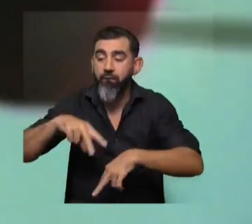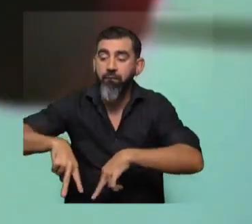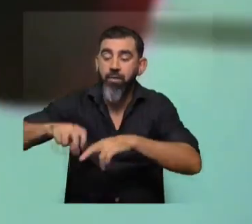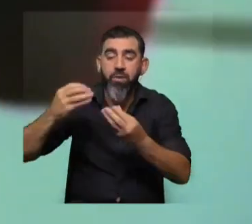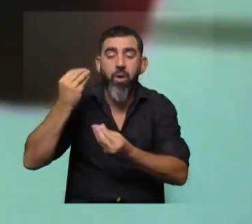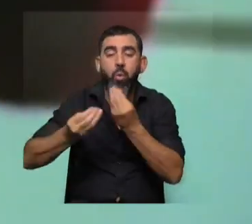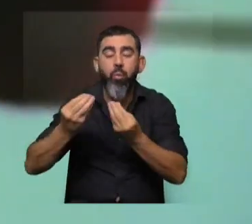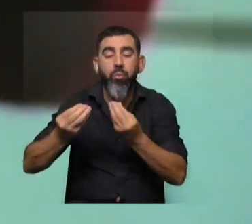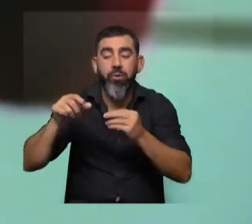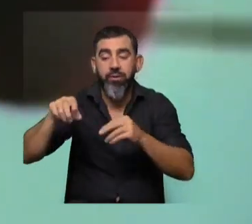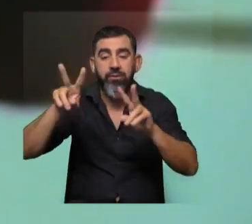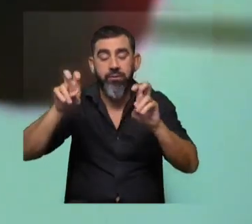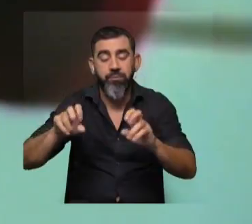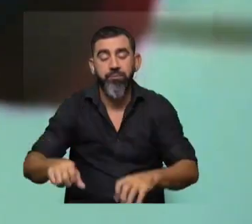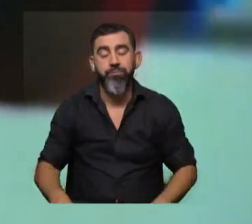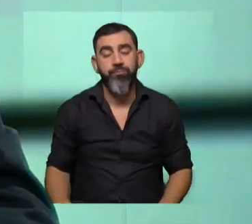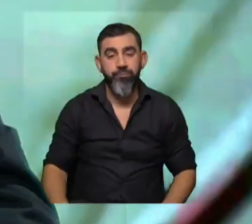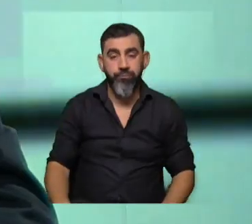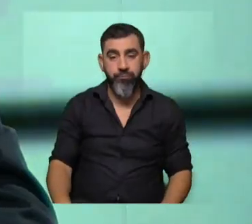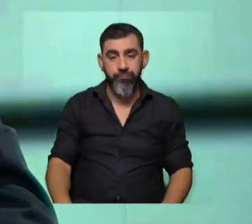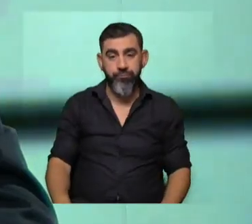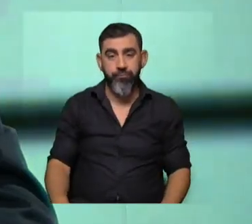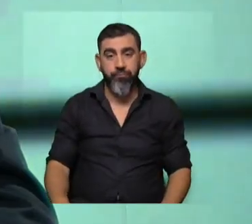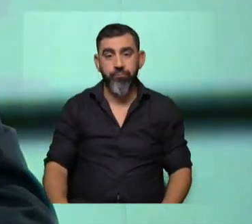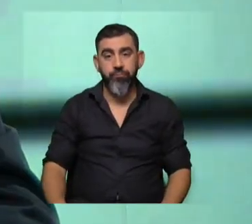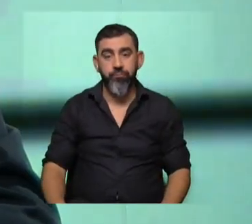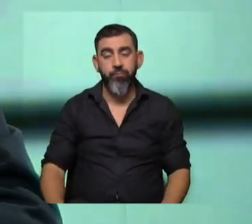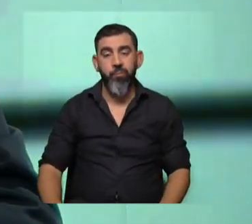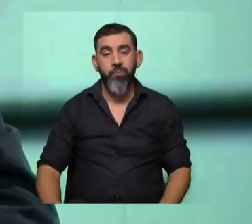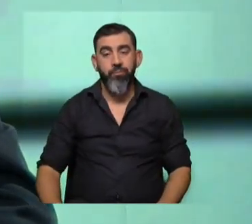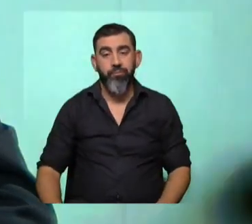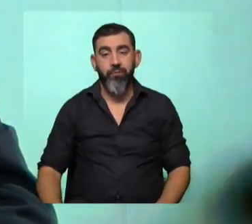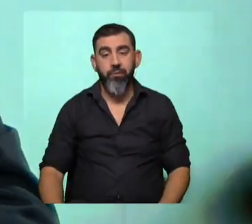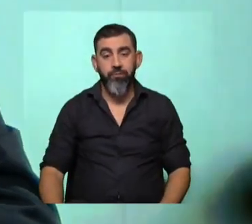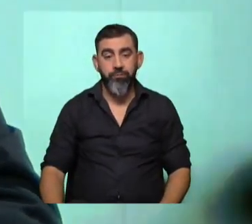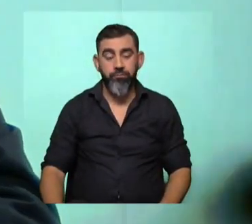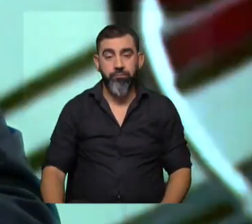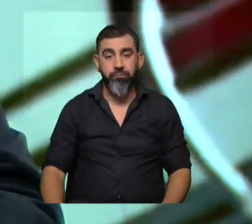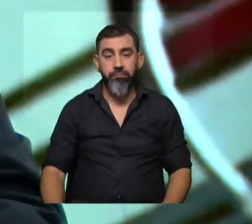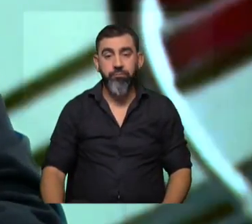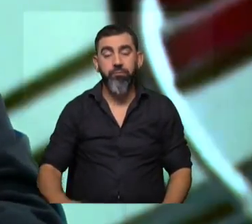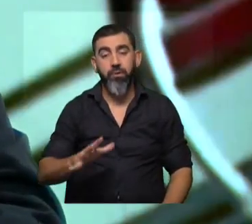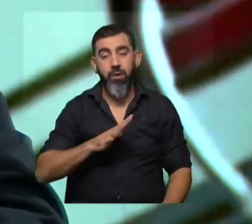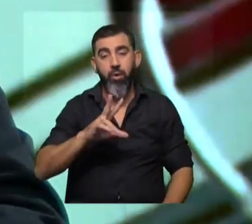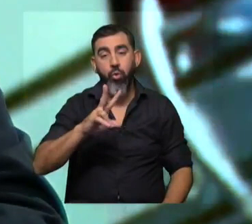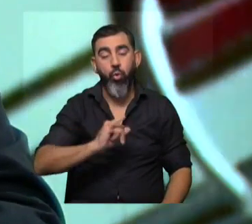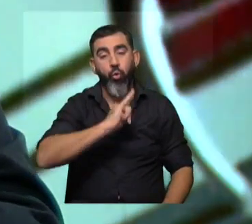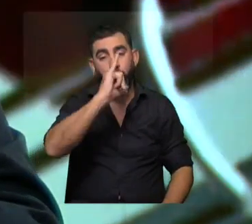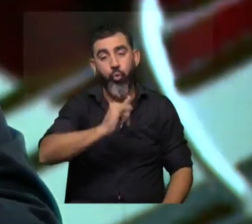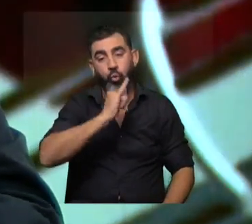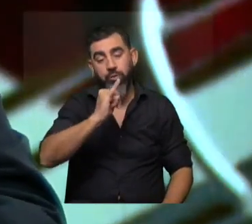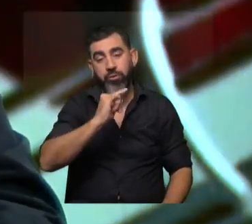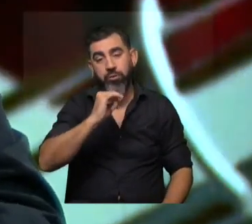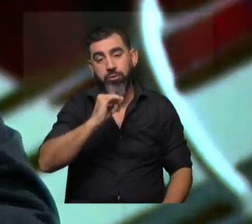¿Cómo está la salud de ese subsistema dentro de ANI? Mirá, en ese aspecto hay dos grandes noticias o dos grandes